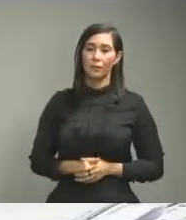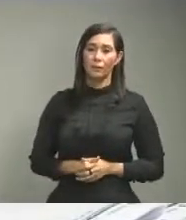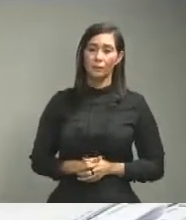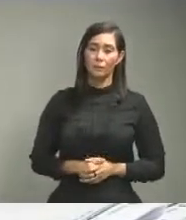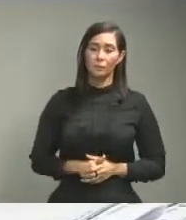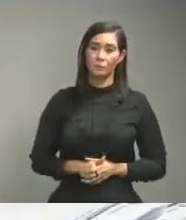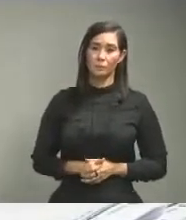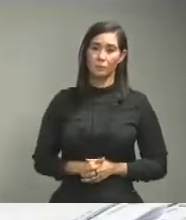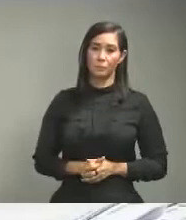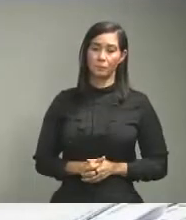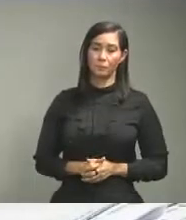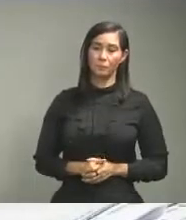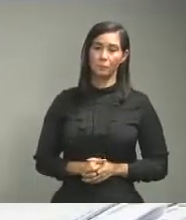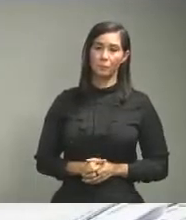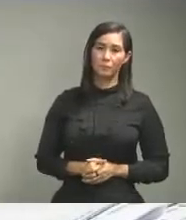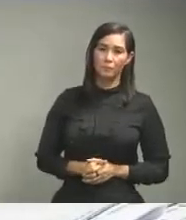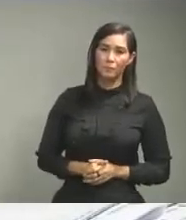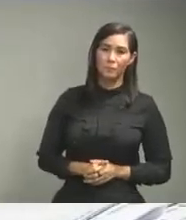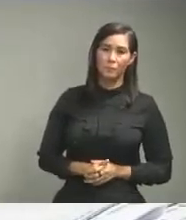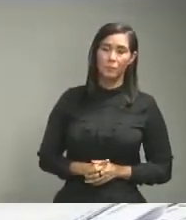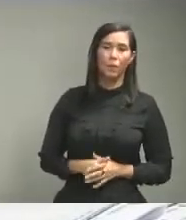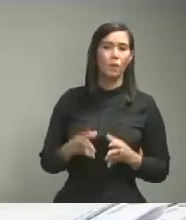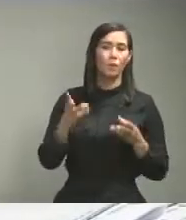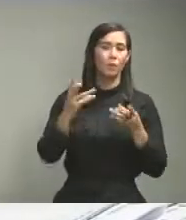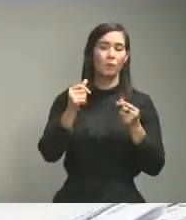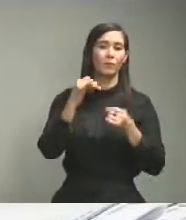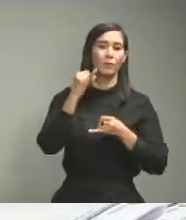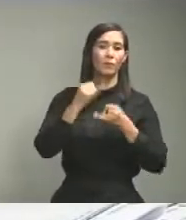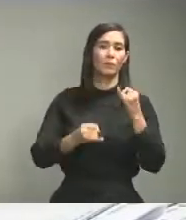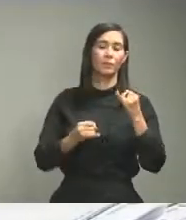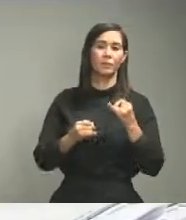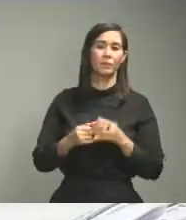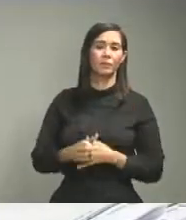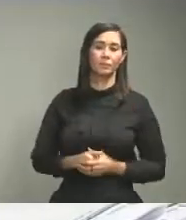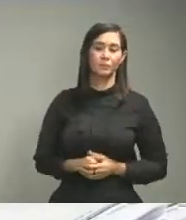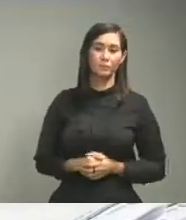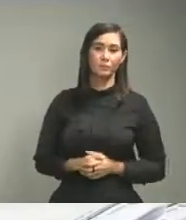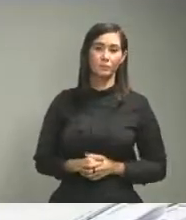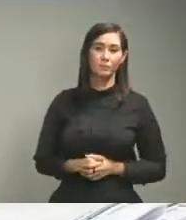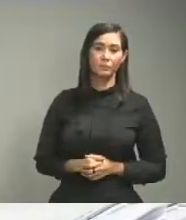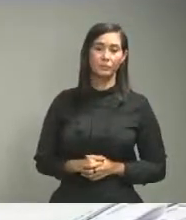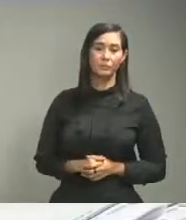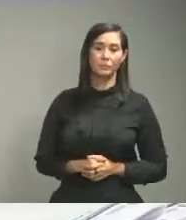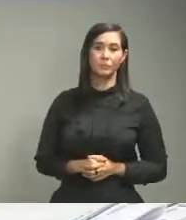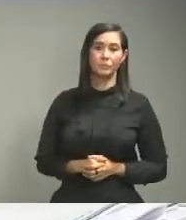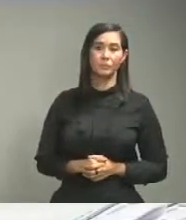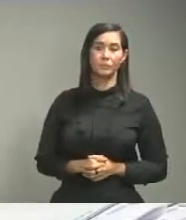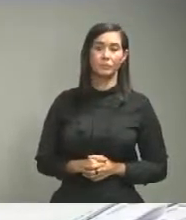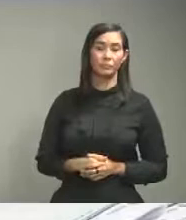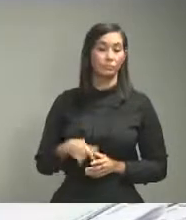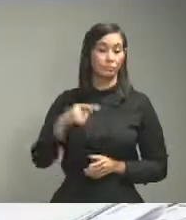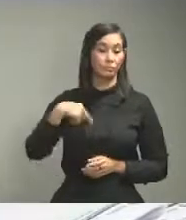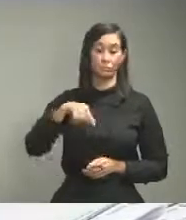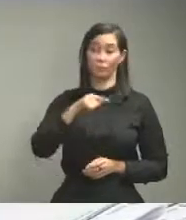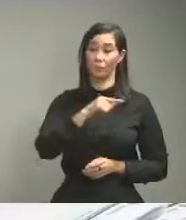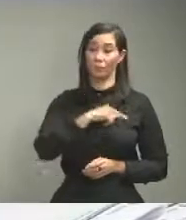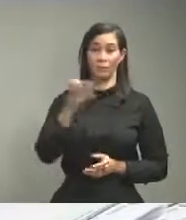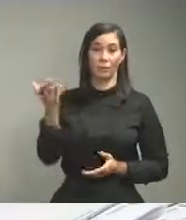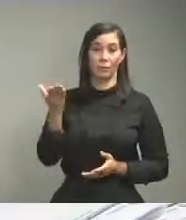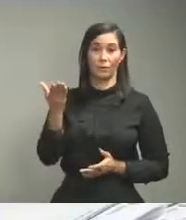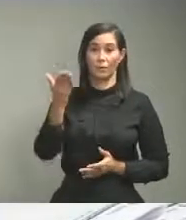proceder cuando terminaba la cuarentena? Es que nosotros no podemos